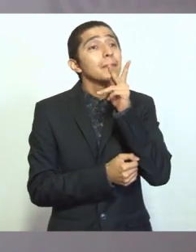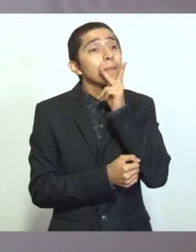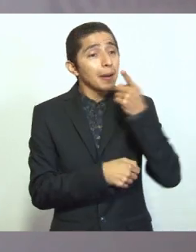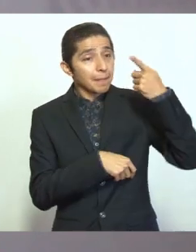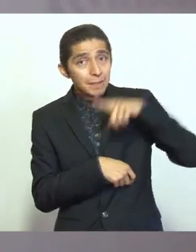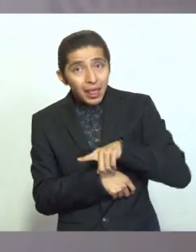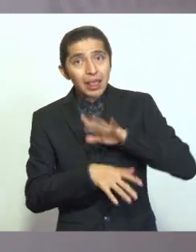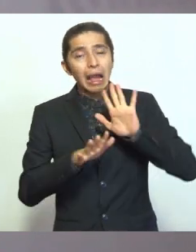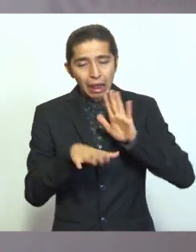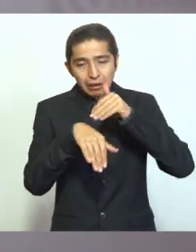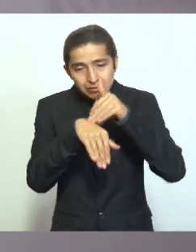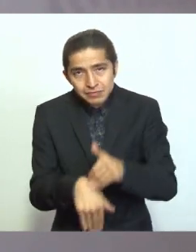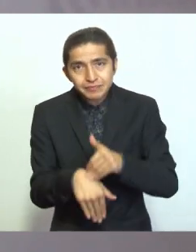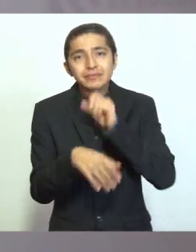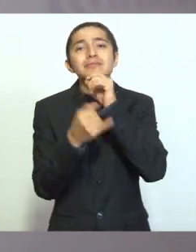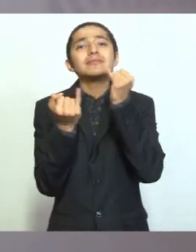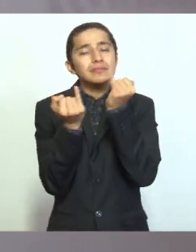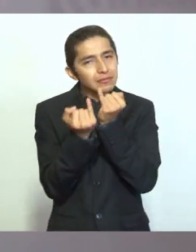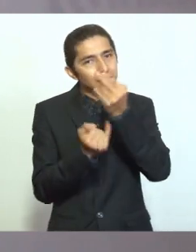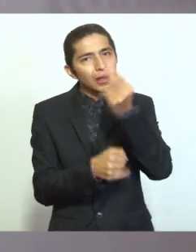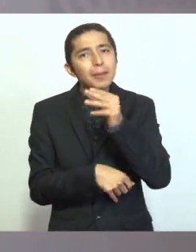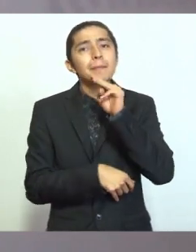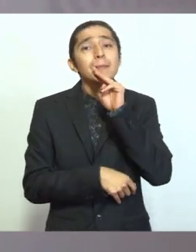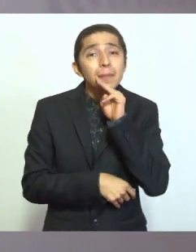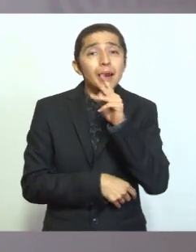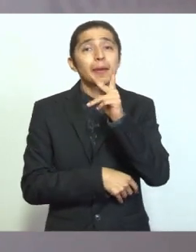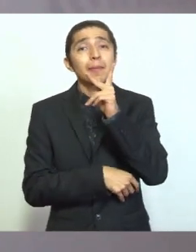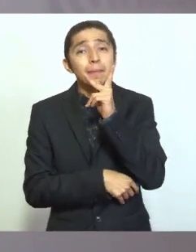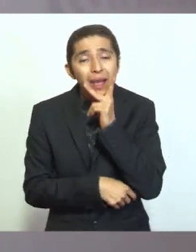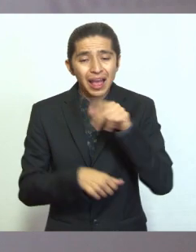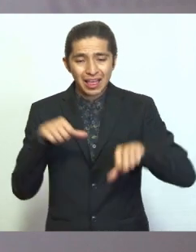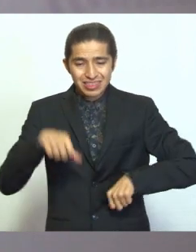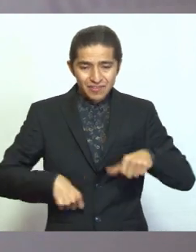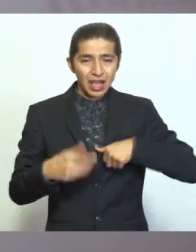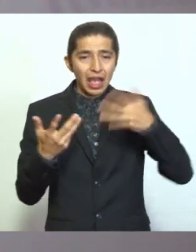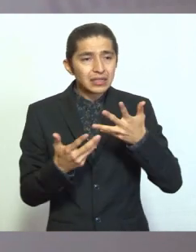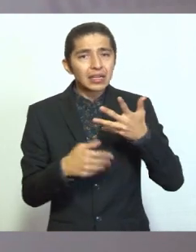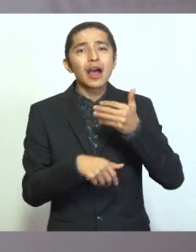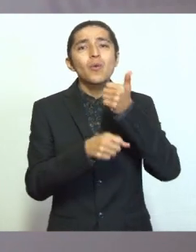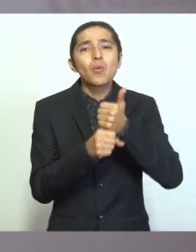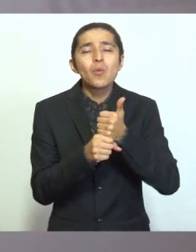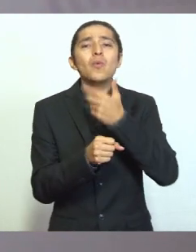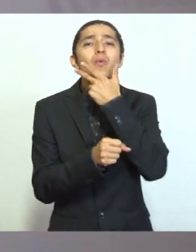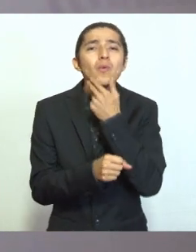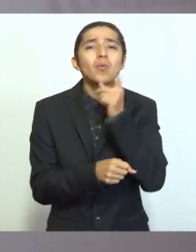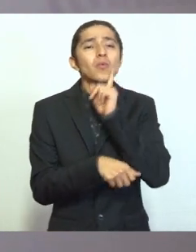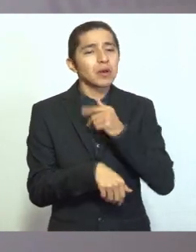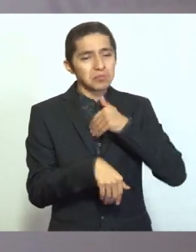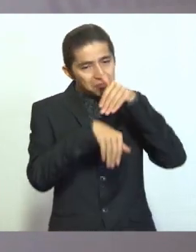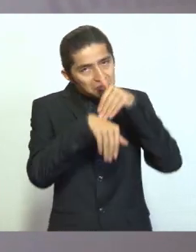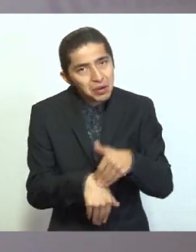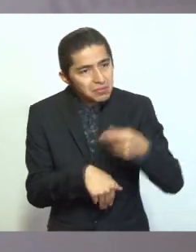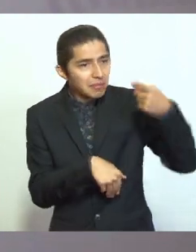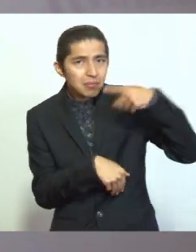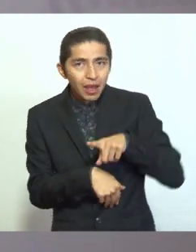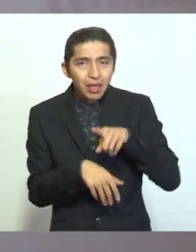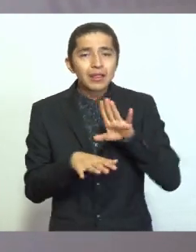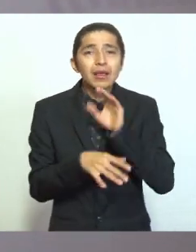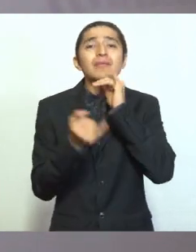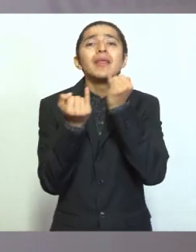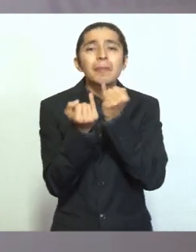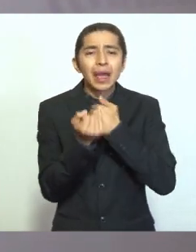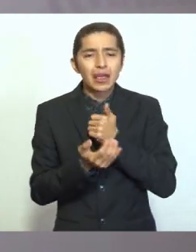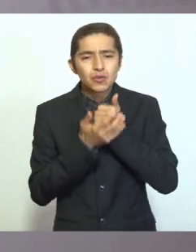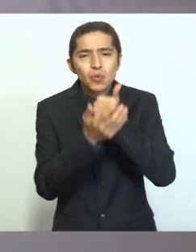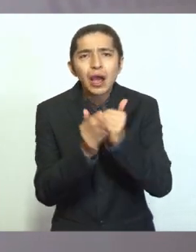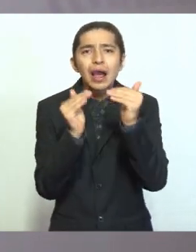actividades, hacerle caso a su papá, a su mamá, a la abuelita, al abuelito, ayudar a las labores de